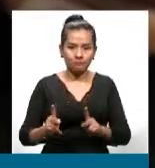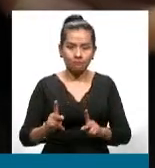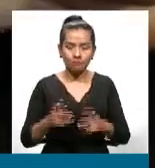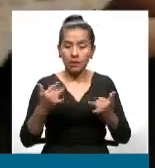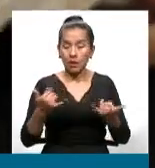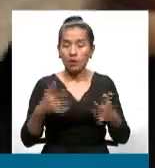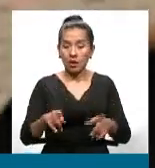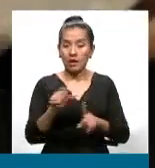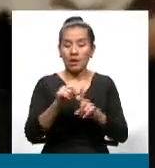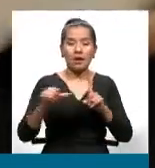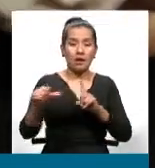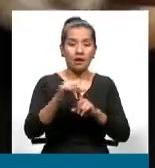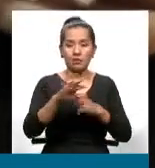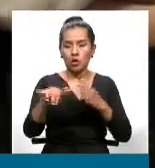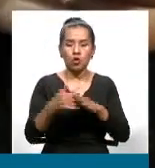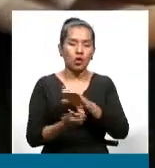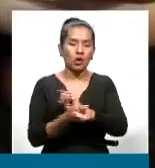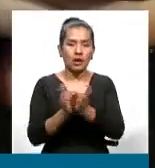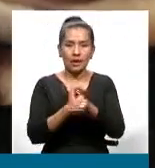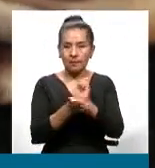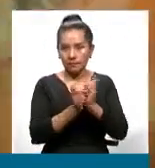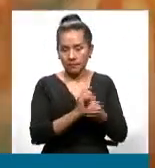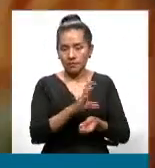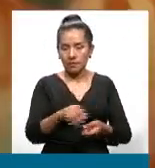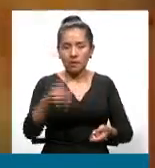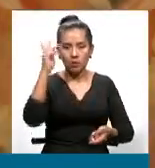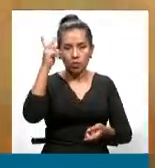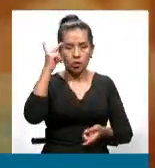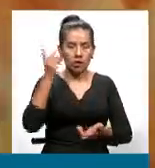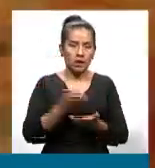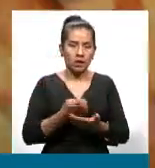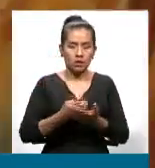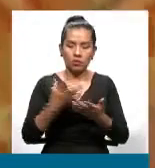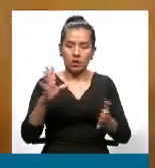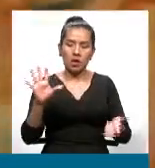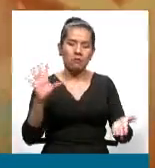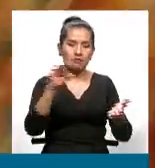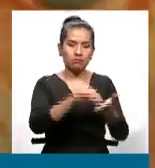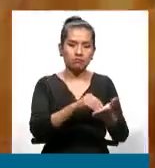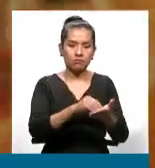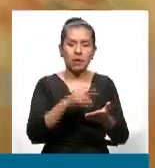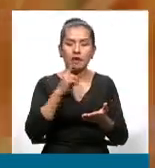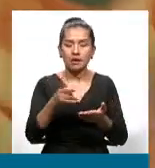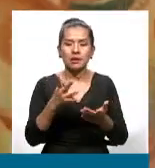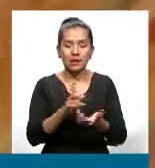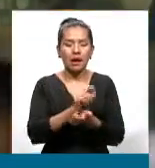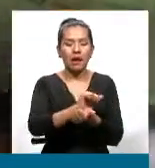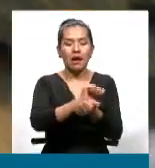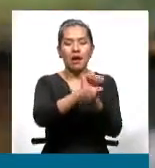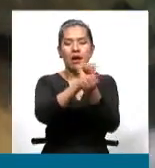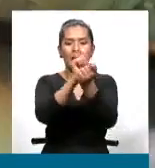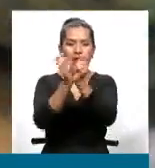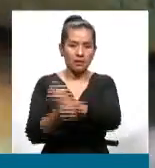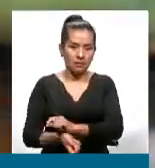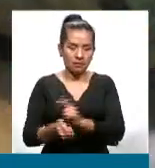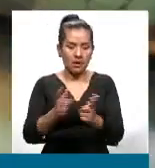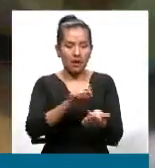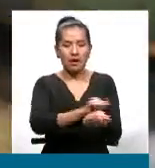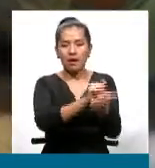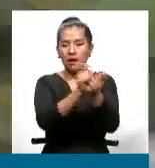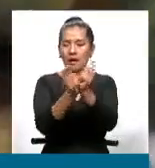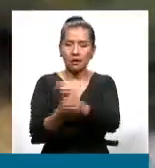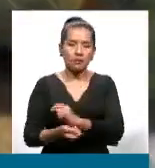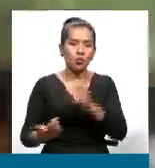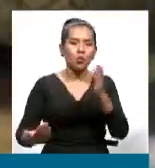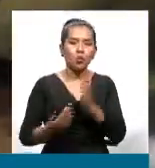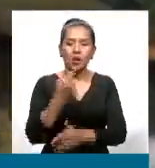un escenario cambiante, pero las políticas económicas que se están aplicando se están adaptando justamente a estas nuevas realidades